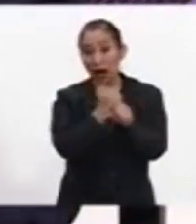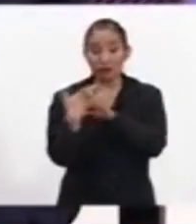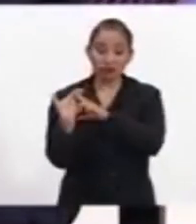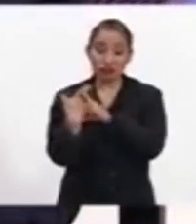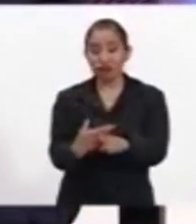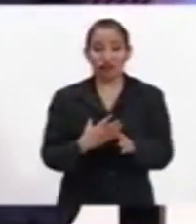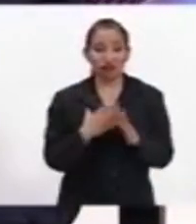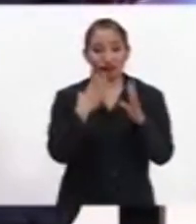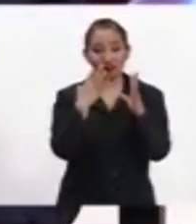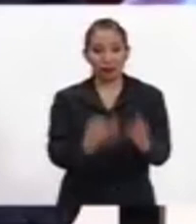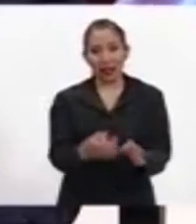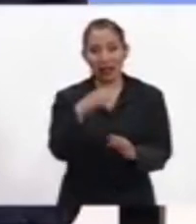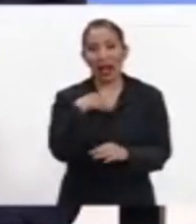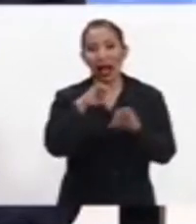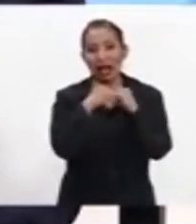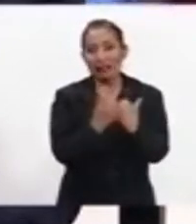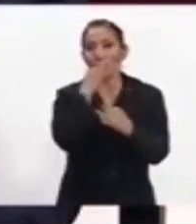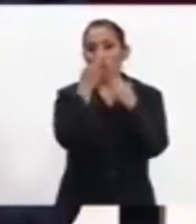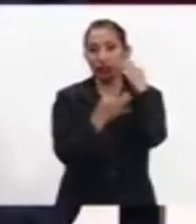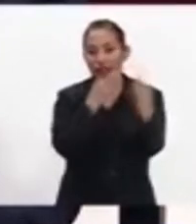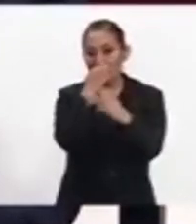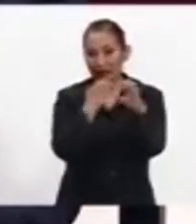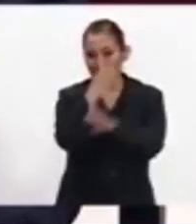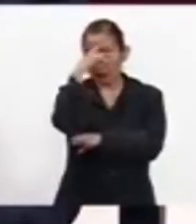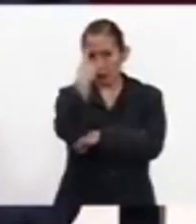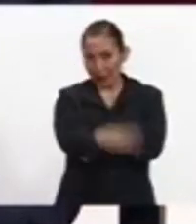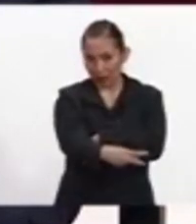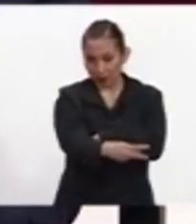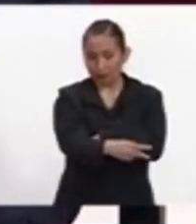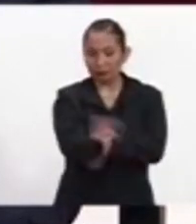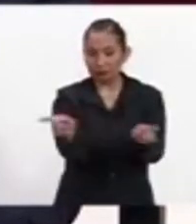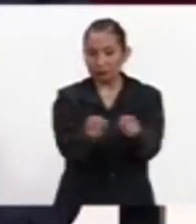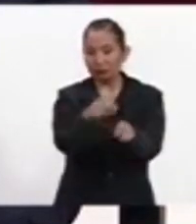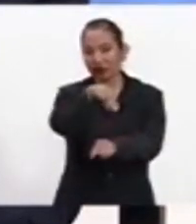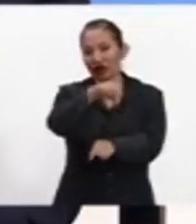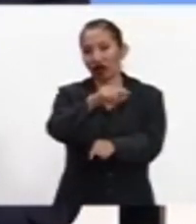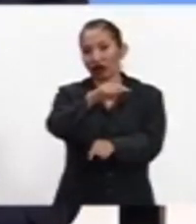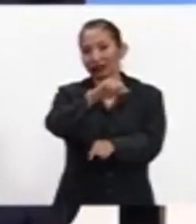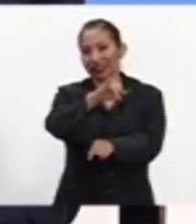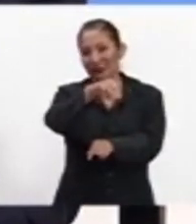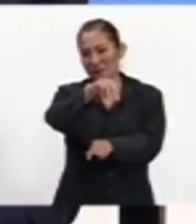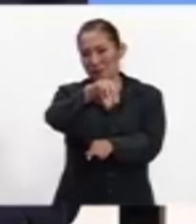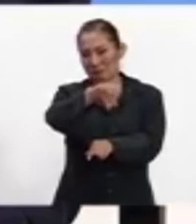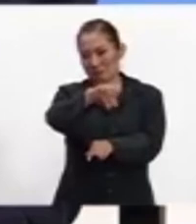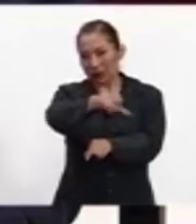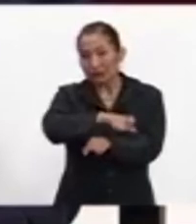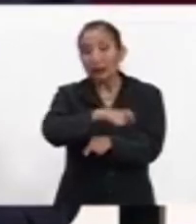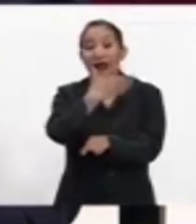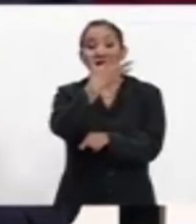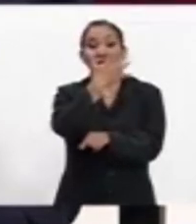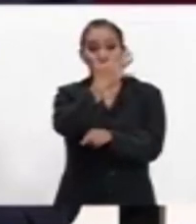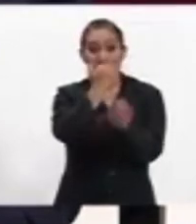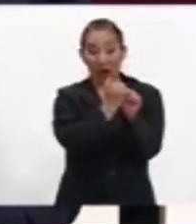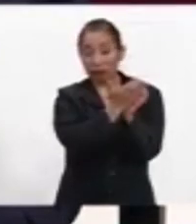de la fundación de la Agencia de Noticias del Estado Mexicano. Entonces esto es relevante porque a lo largo de cinco